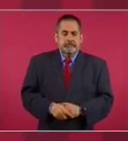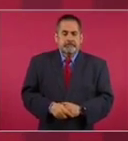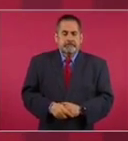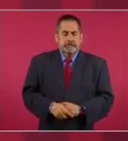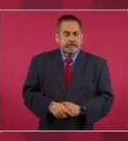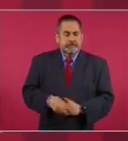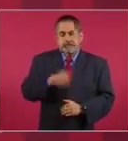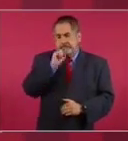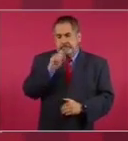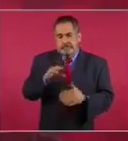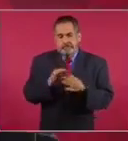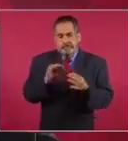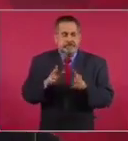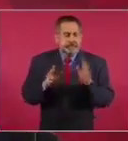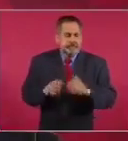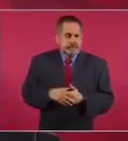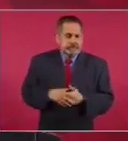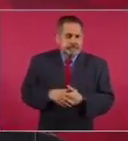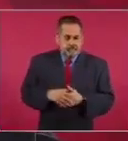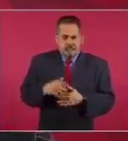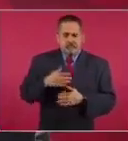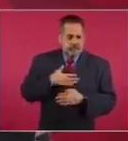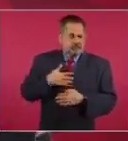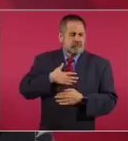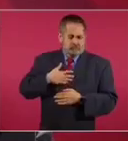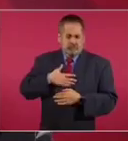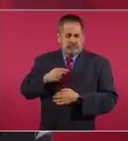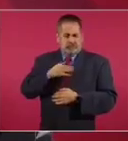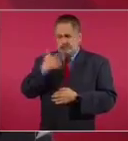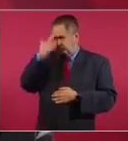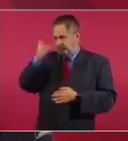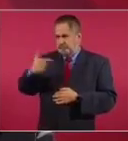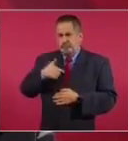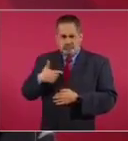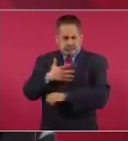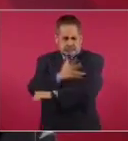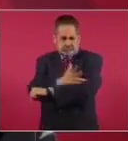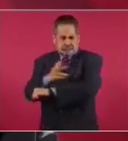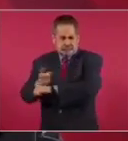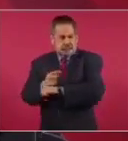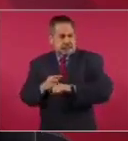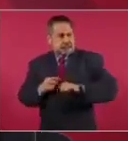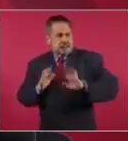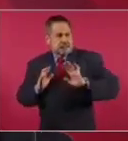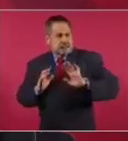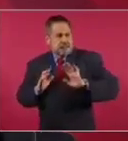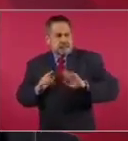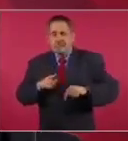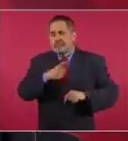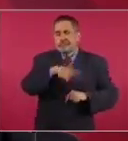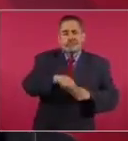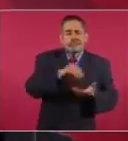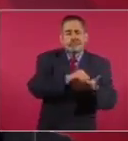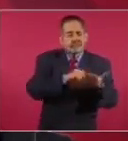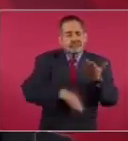Y tenemos ese escudo y van a seguir,